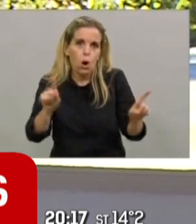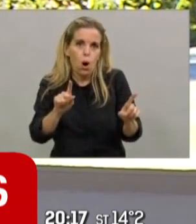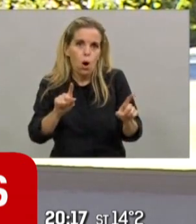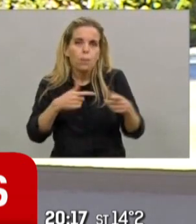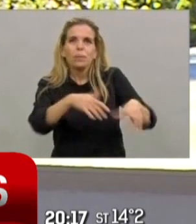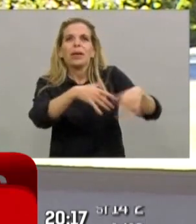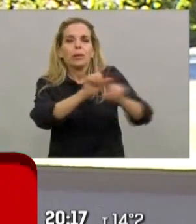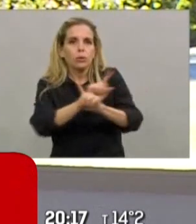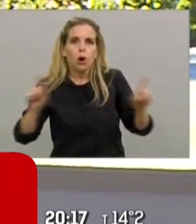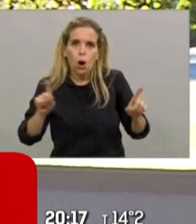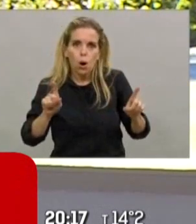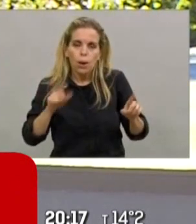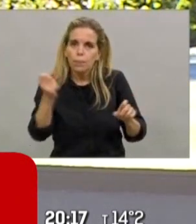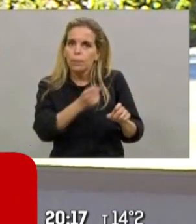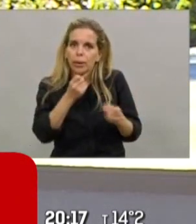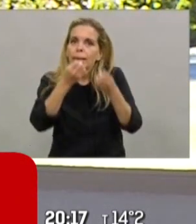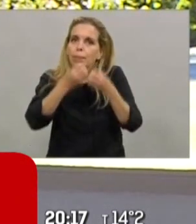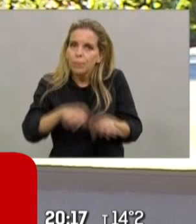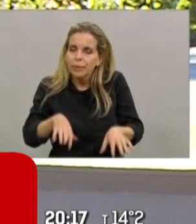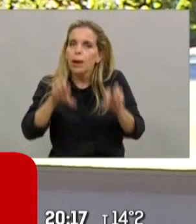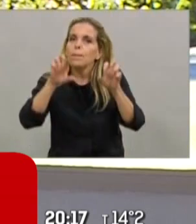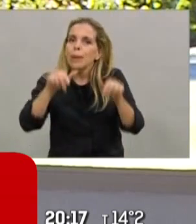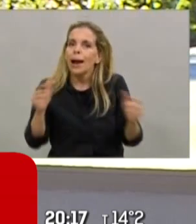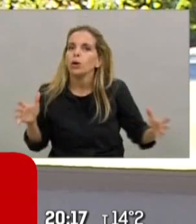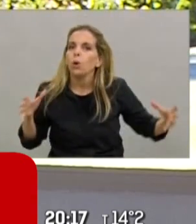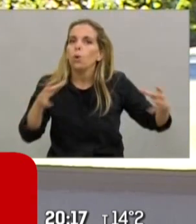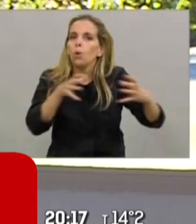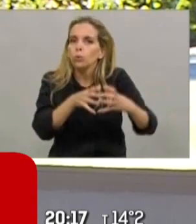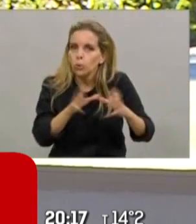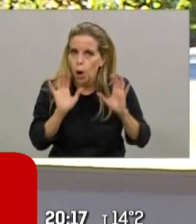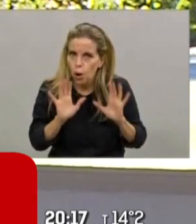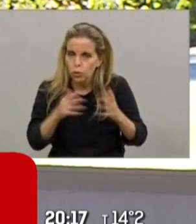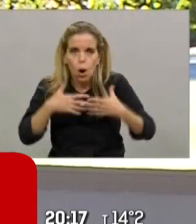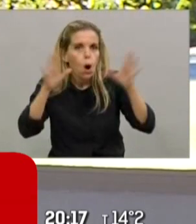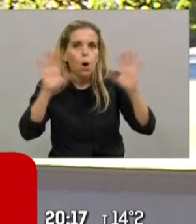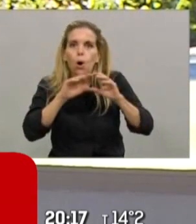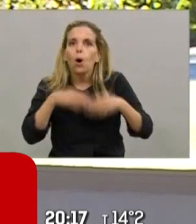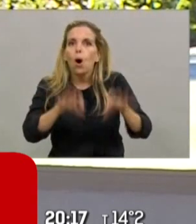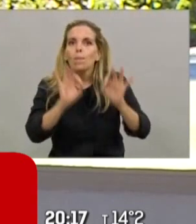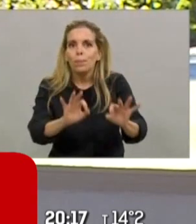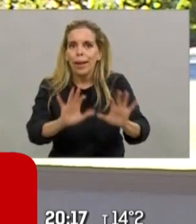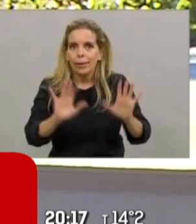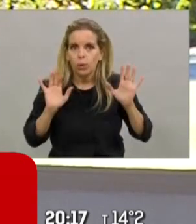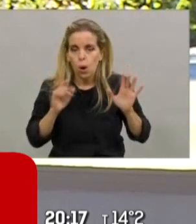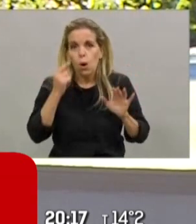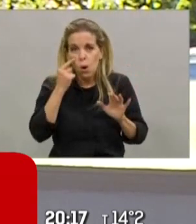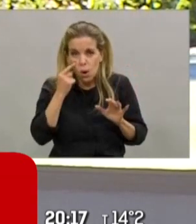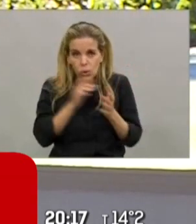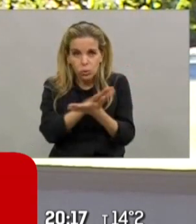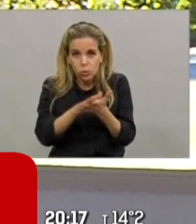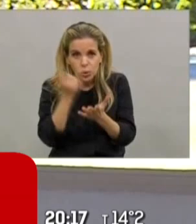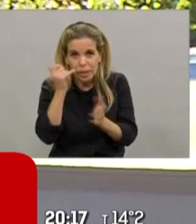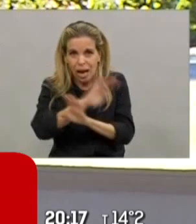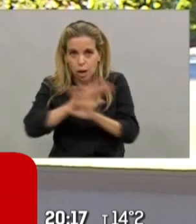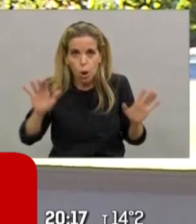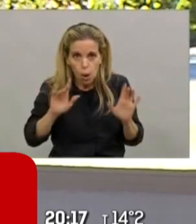Que iniciemos un plan integral de puesta en marcha de la ciudad de ninguna manera significa que la pelea esté ganada. Pero los casos siguen siendo